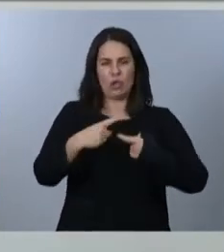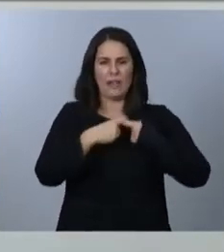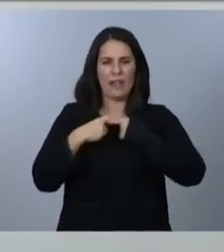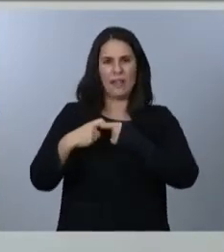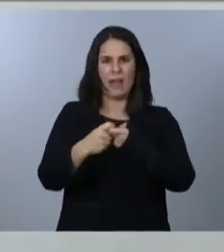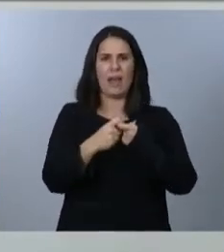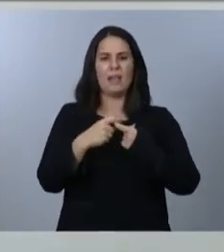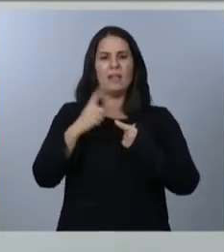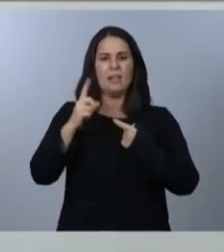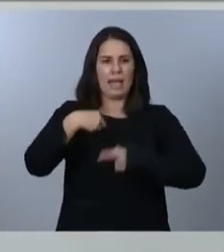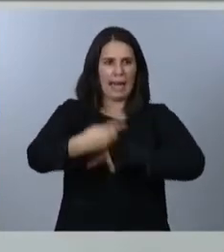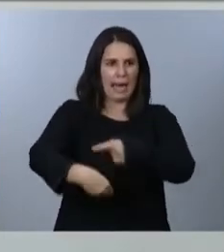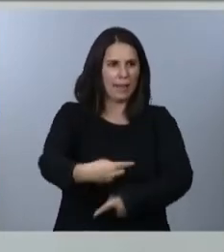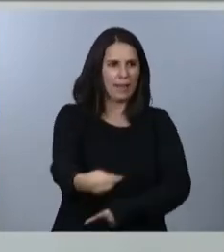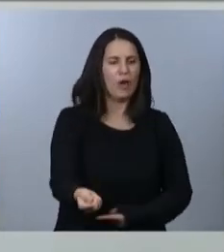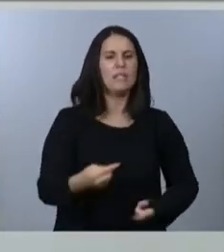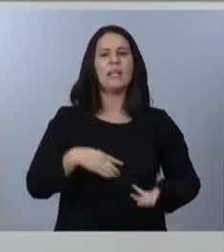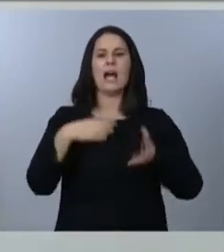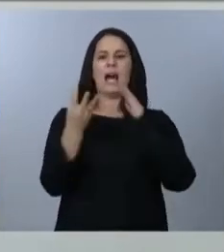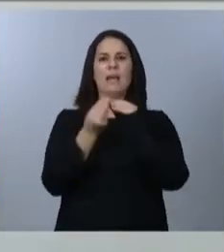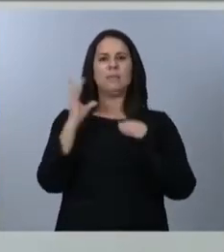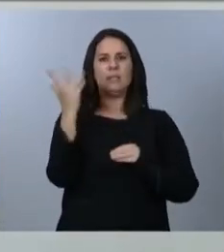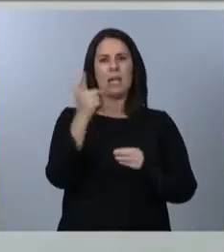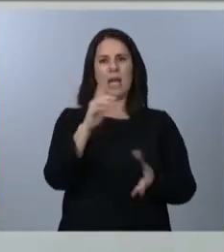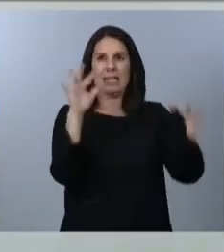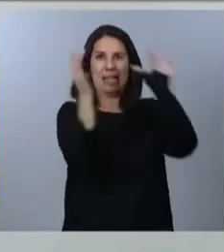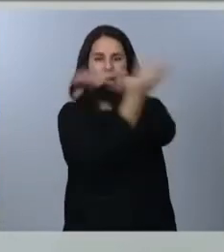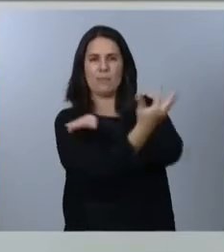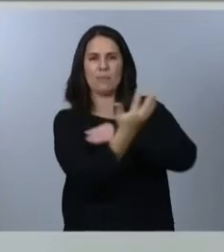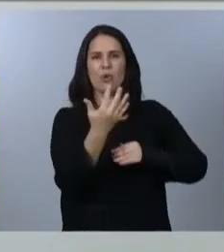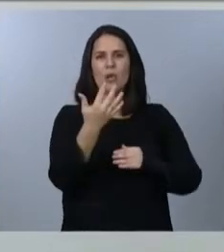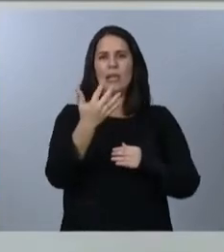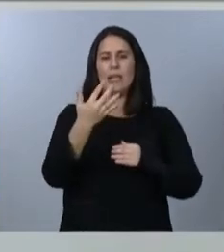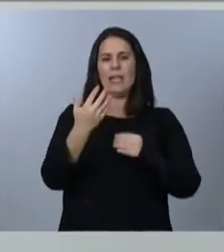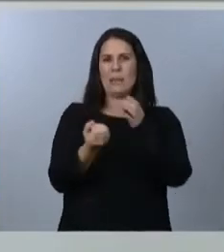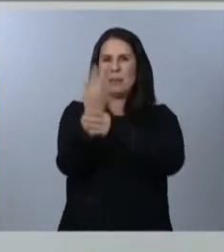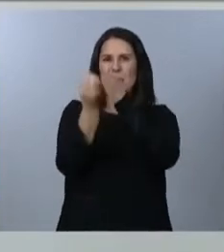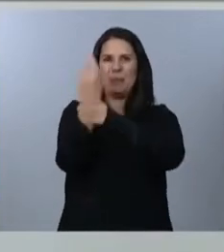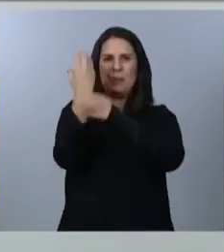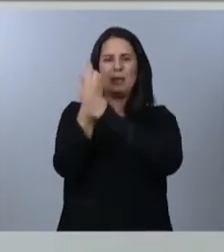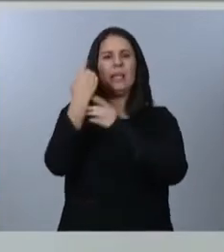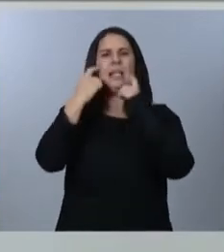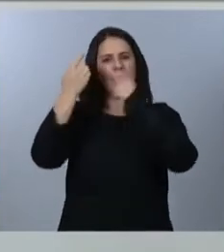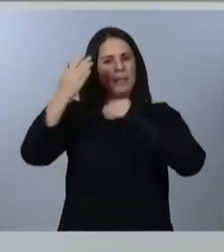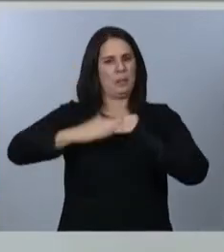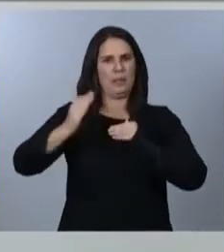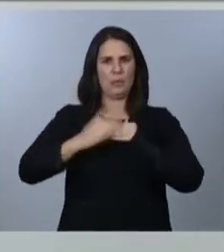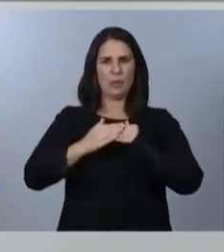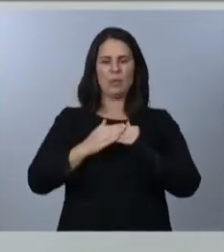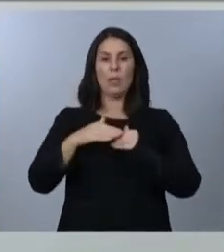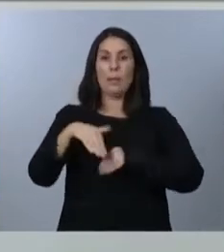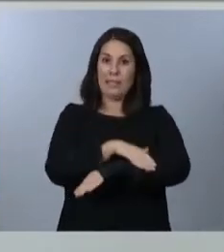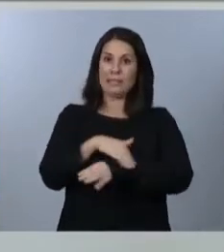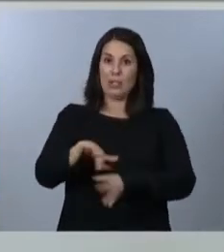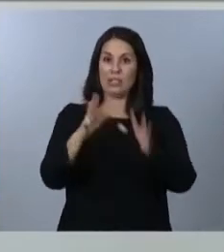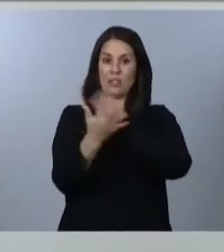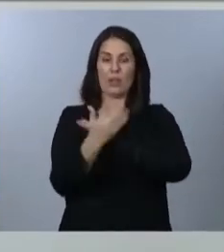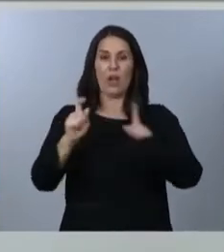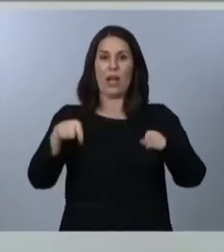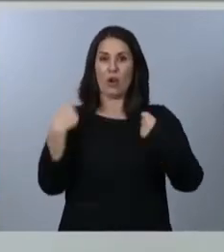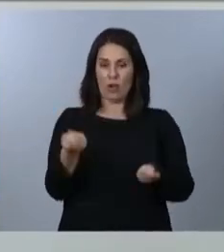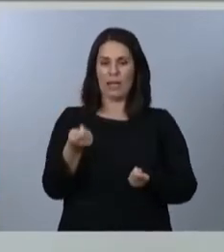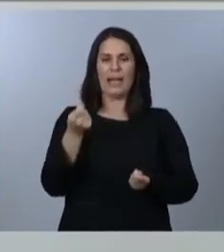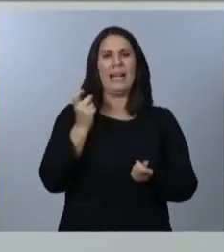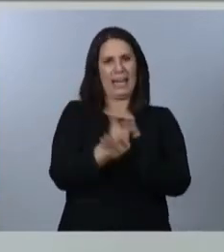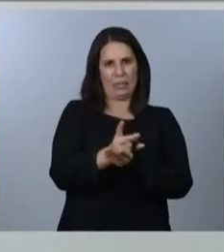de adaptarnos al cambio climático y mitigar los efectos de gases de efecto invernadero, el Ministerio de Transición Ecológica y el reto demográfico, es decir, la cohesión